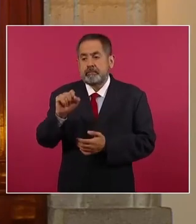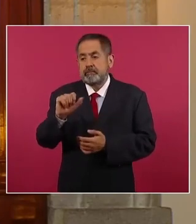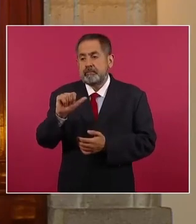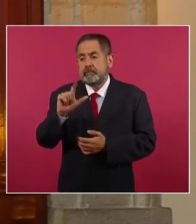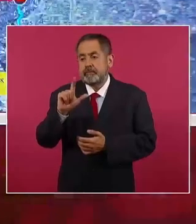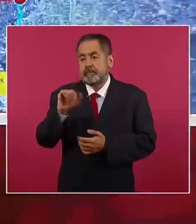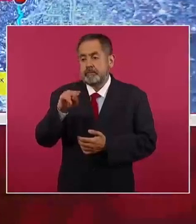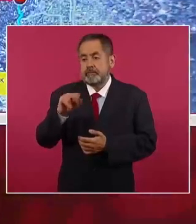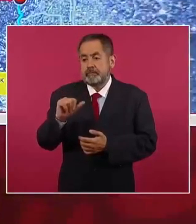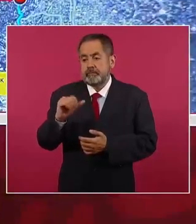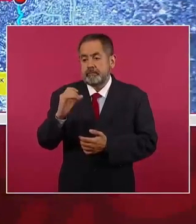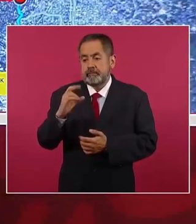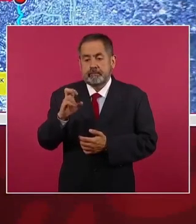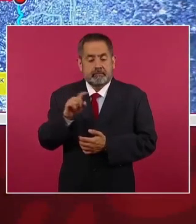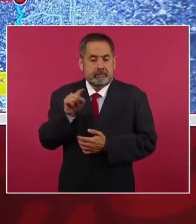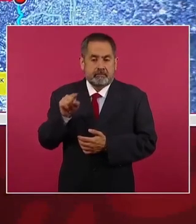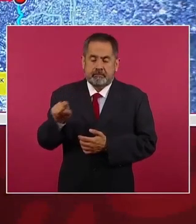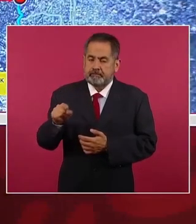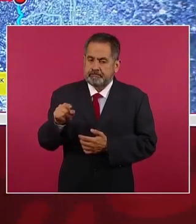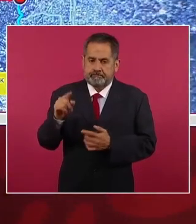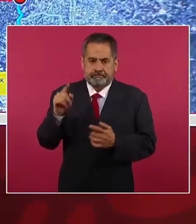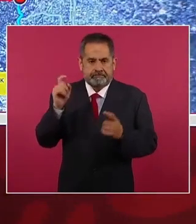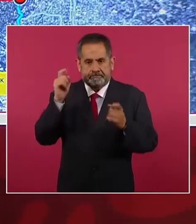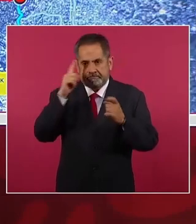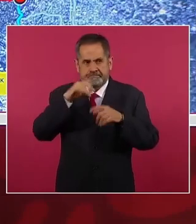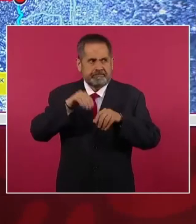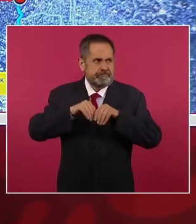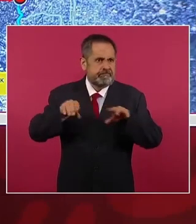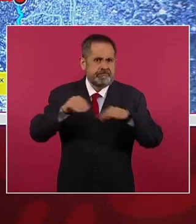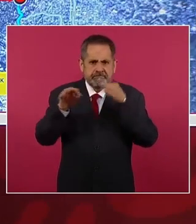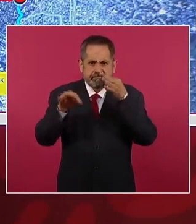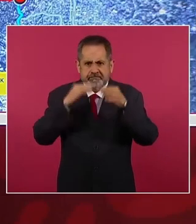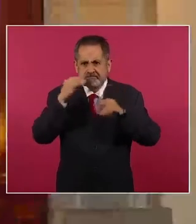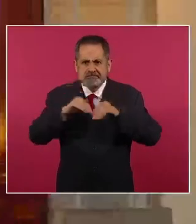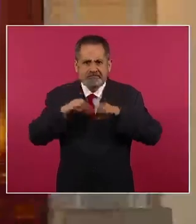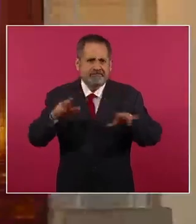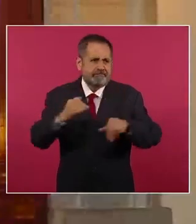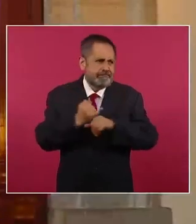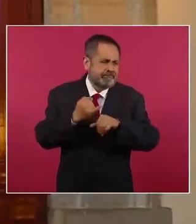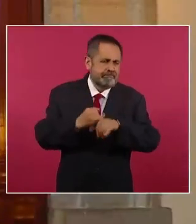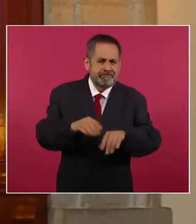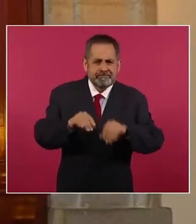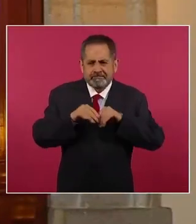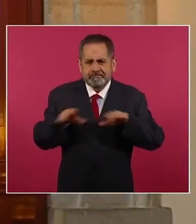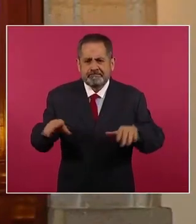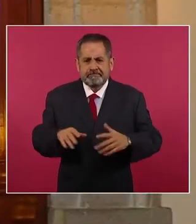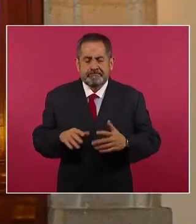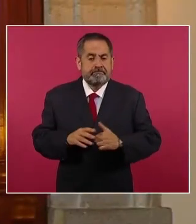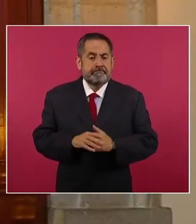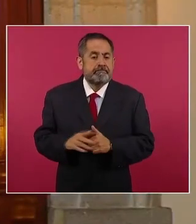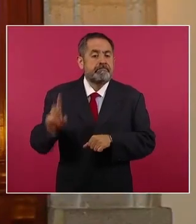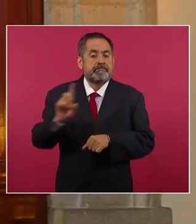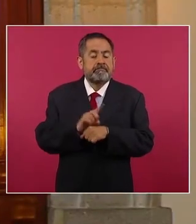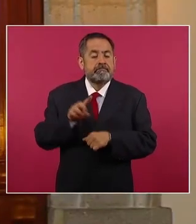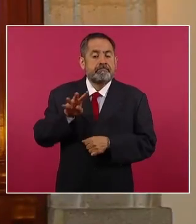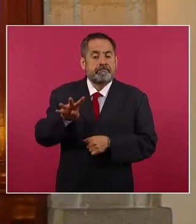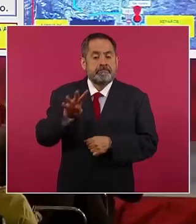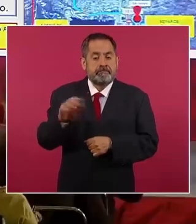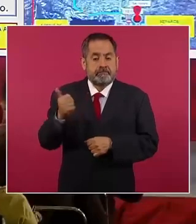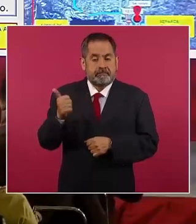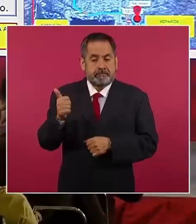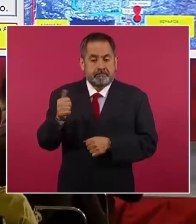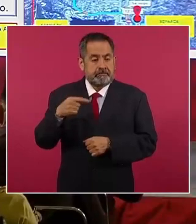que ha sido un tema profusamente difundido en medios y redes sociales. El día 19 de agosto